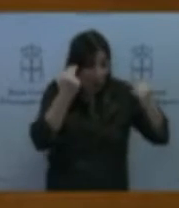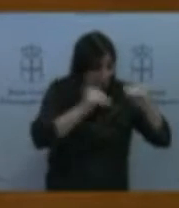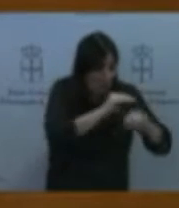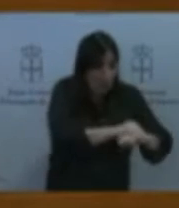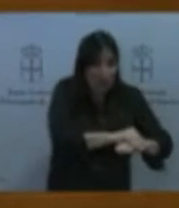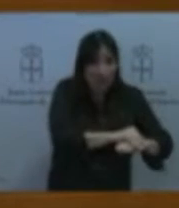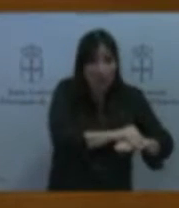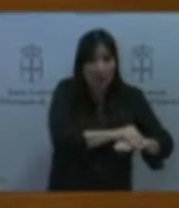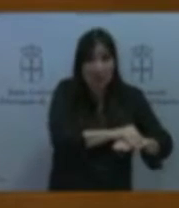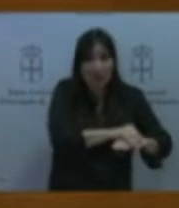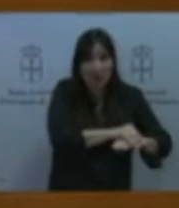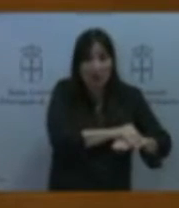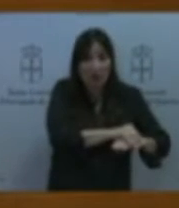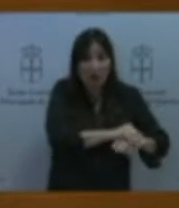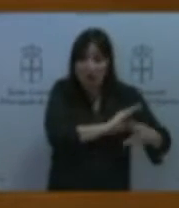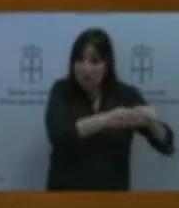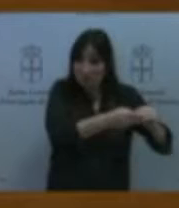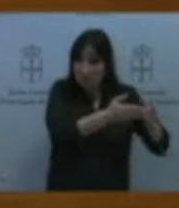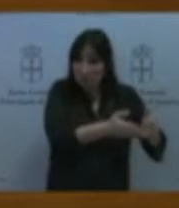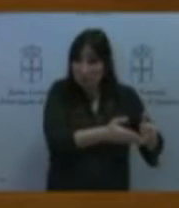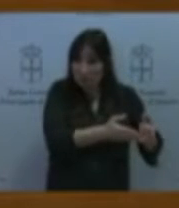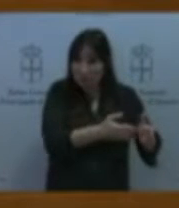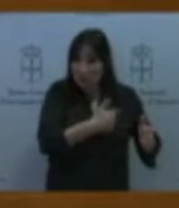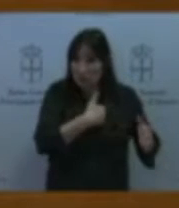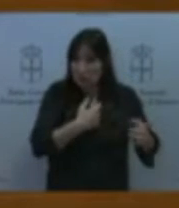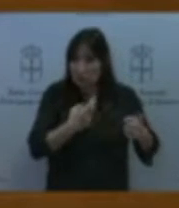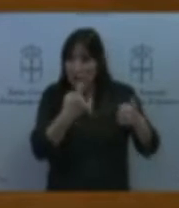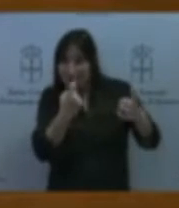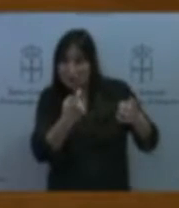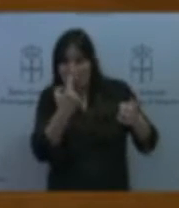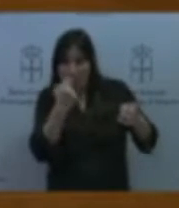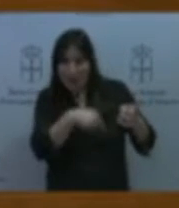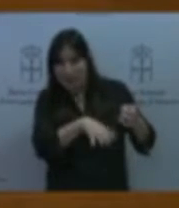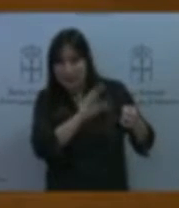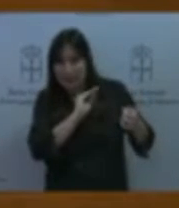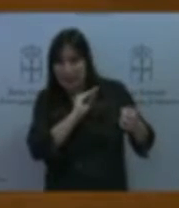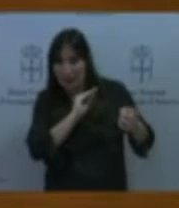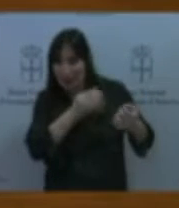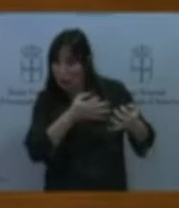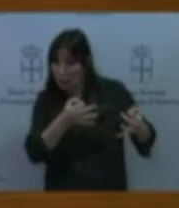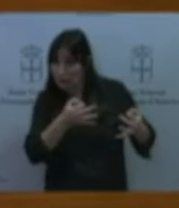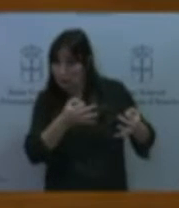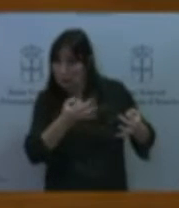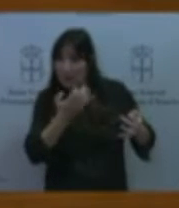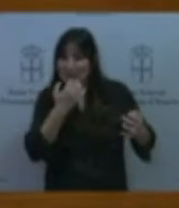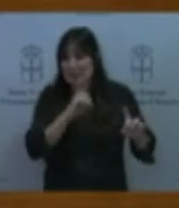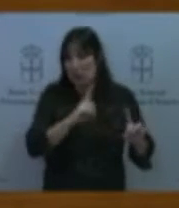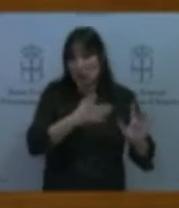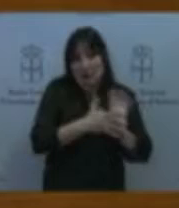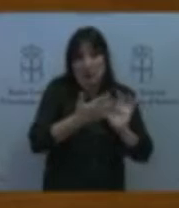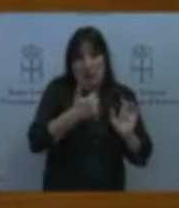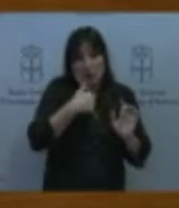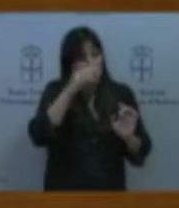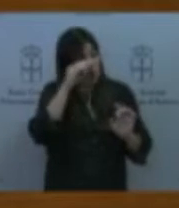y trato de interpretarlo y de interpretarlo correctamente porque si no ni he escuchado ni he actuado de